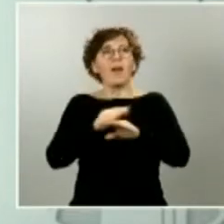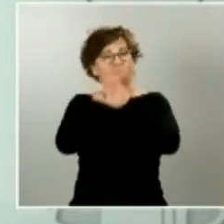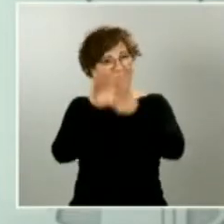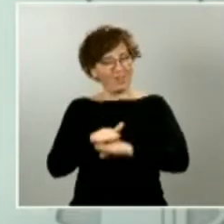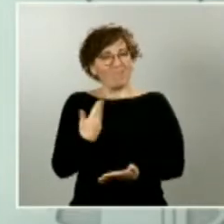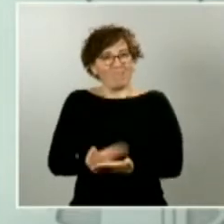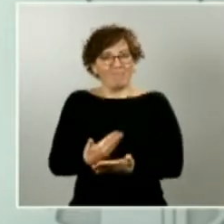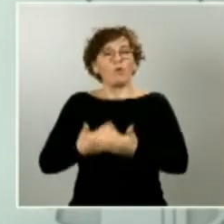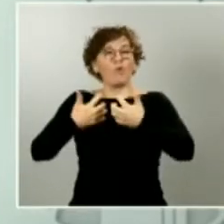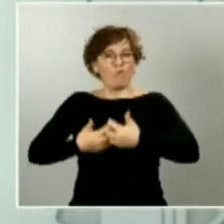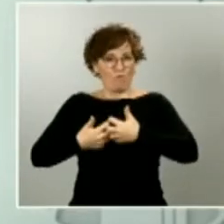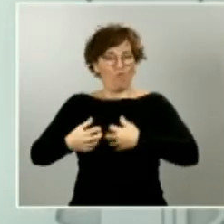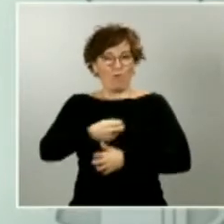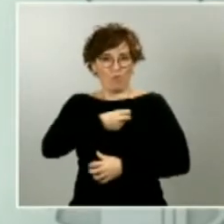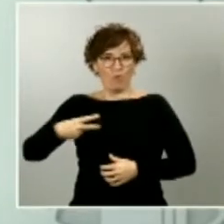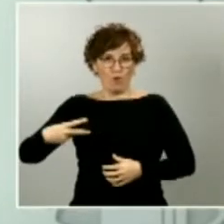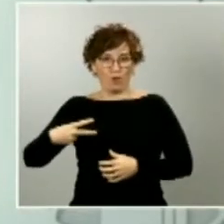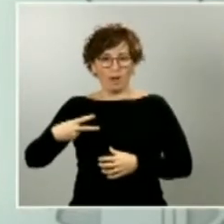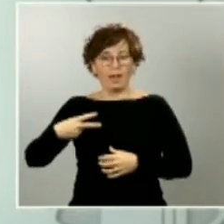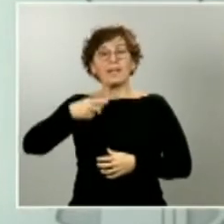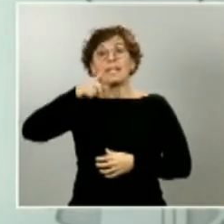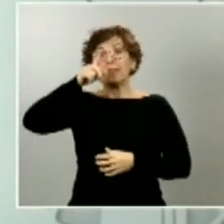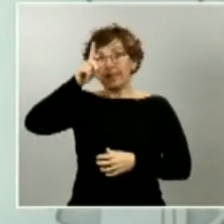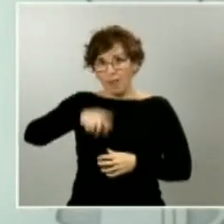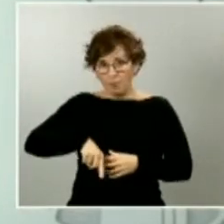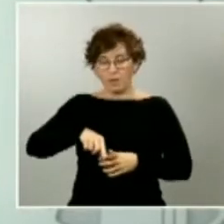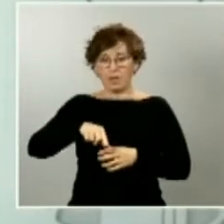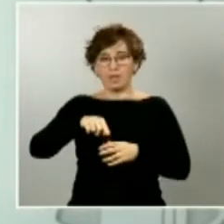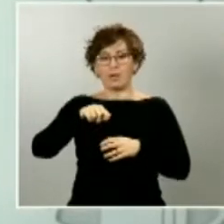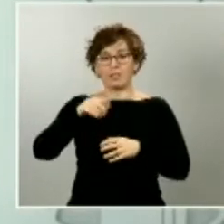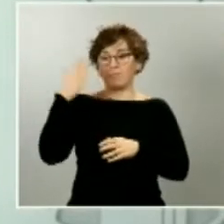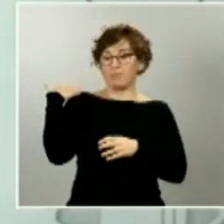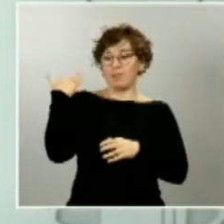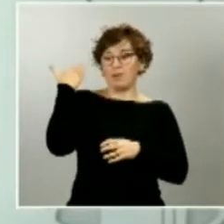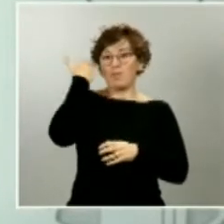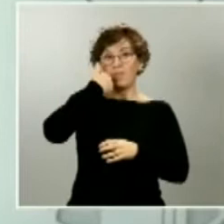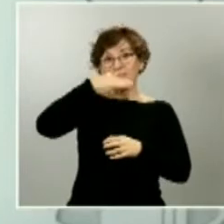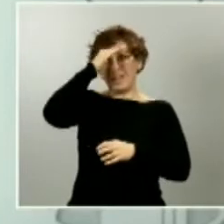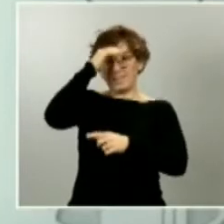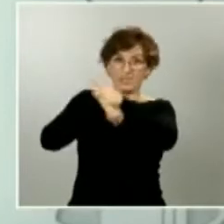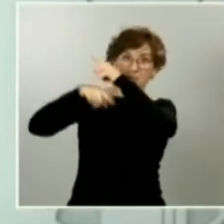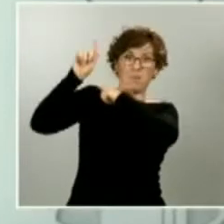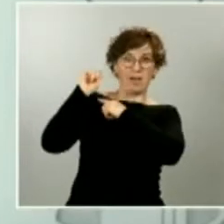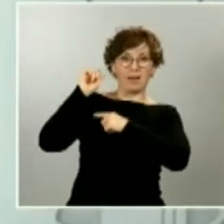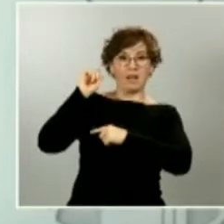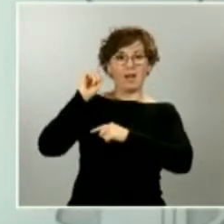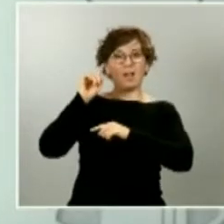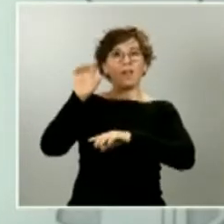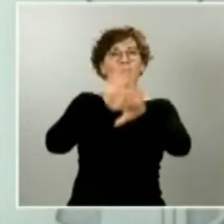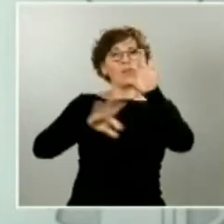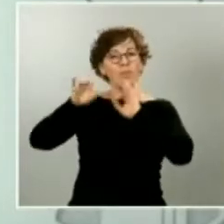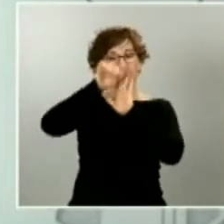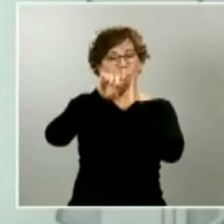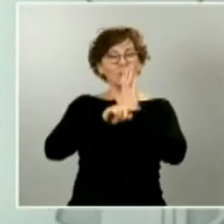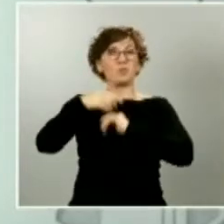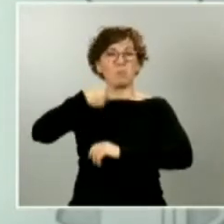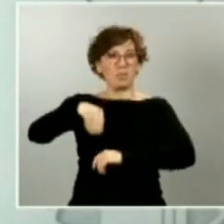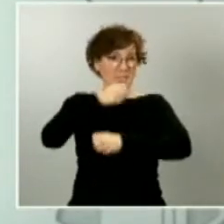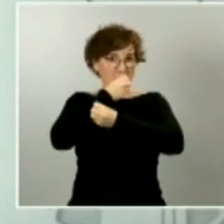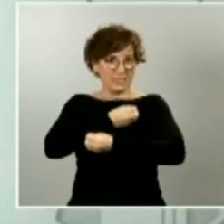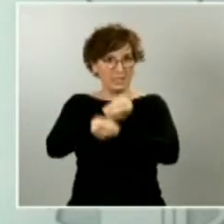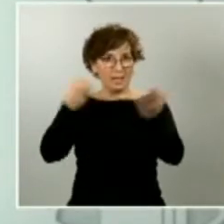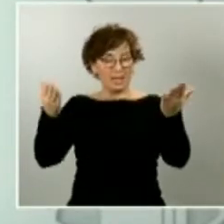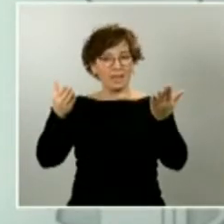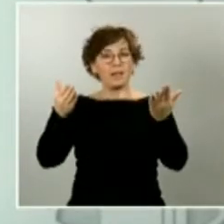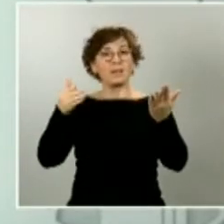funcionando las medidas que adoptamos el pasado fin de semana y que el presidente del gobierno les comunicó a todos ustedes, eran unas medidas